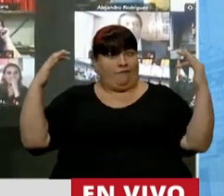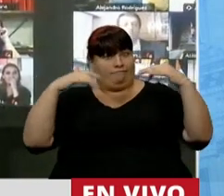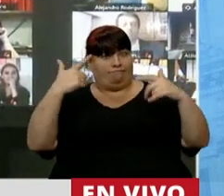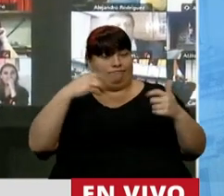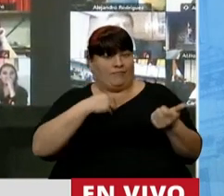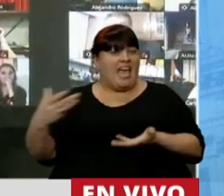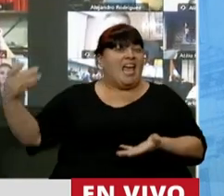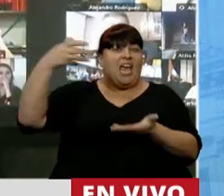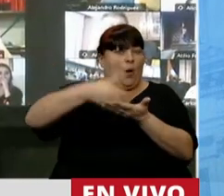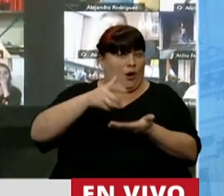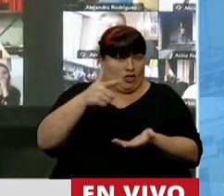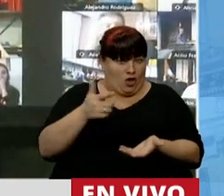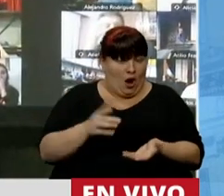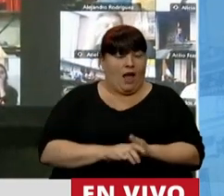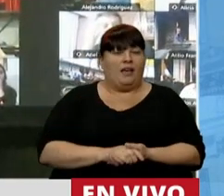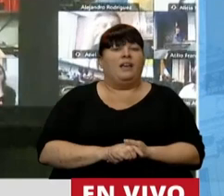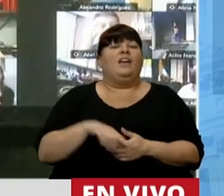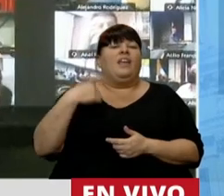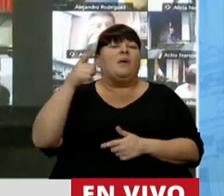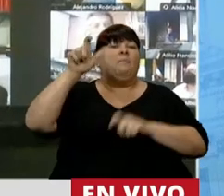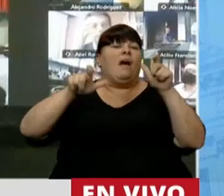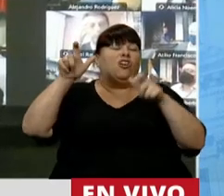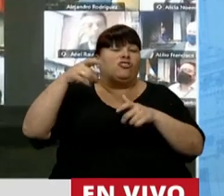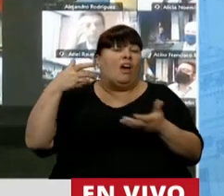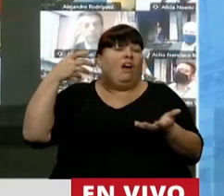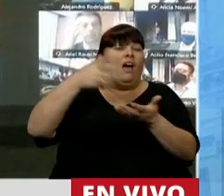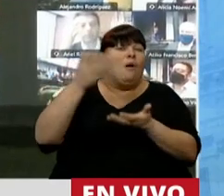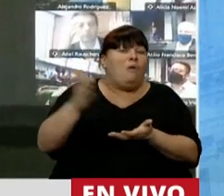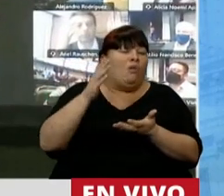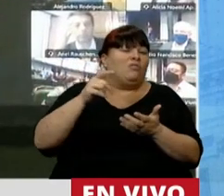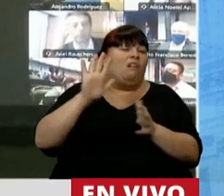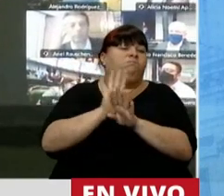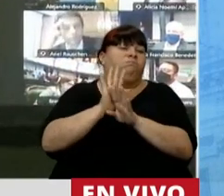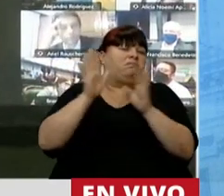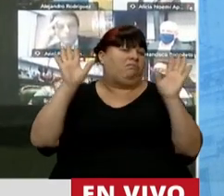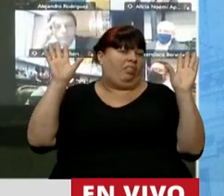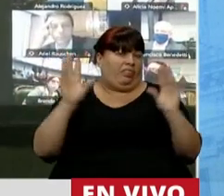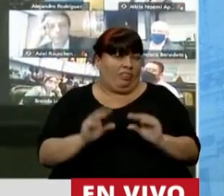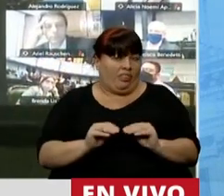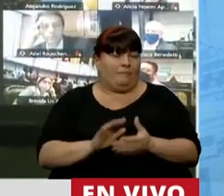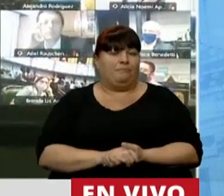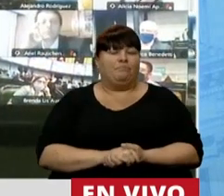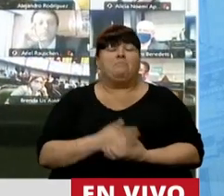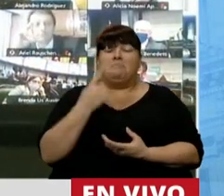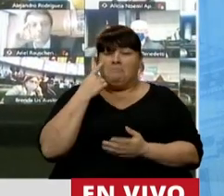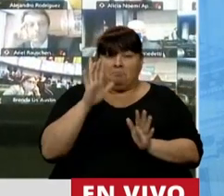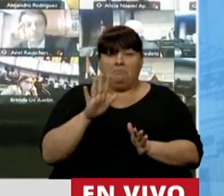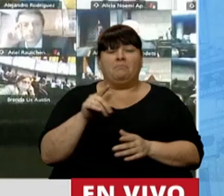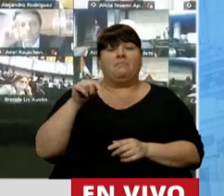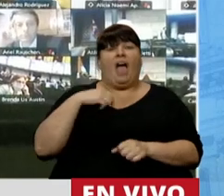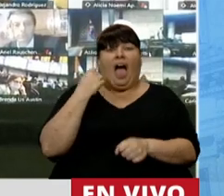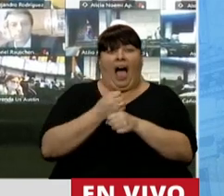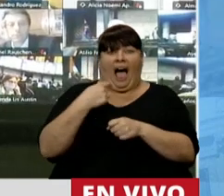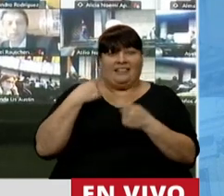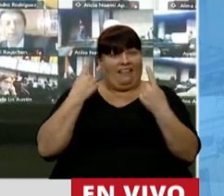ni inversión, y desalentar la producción. Fíjese que hasta somos